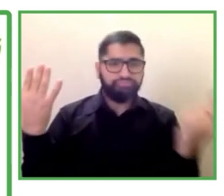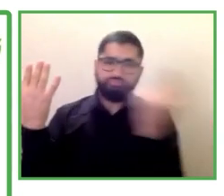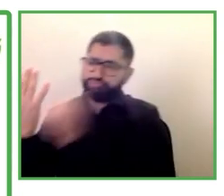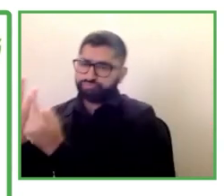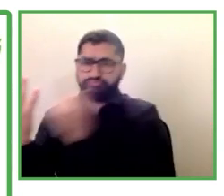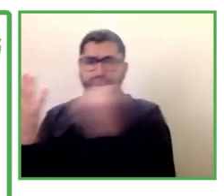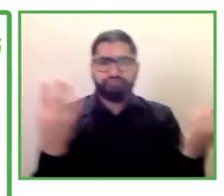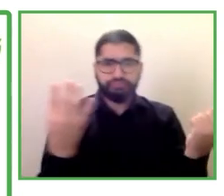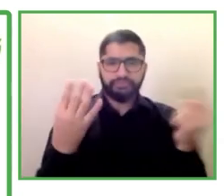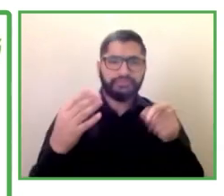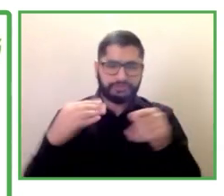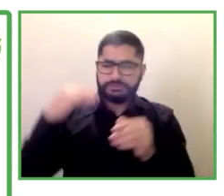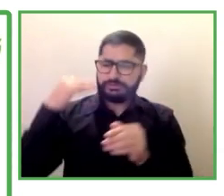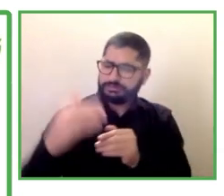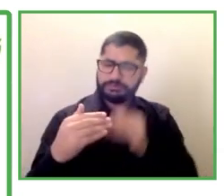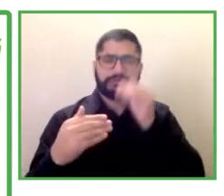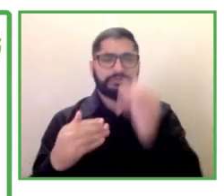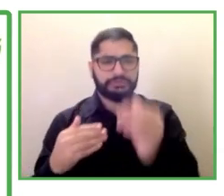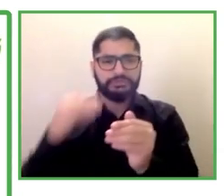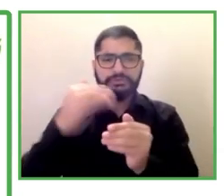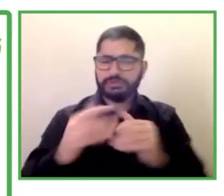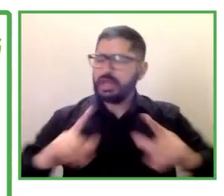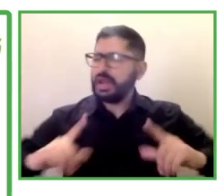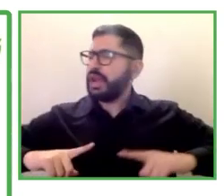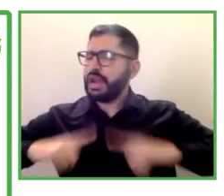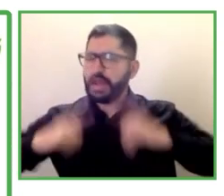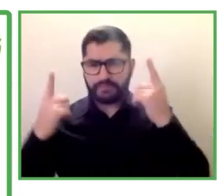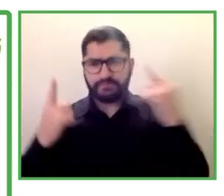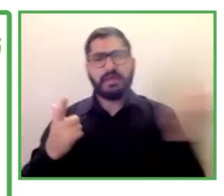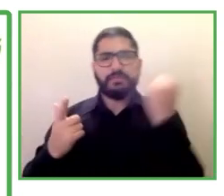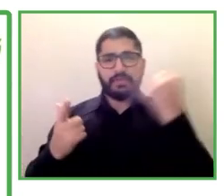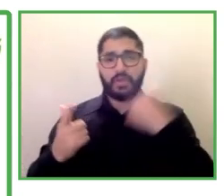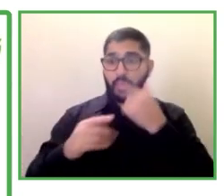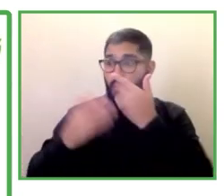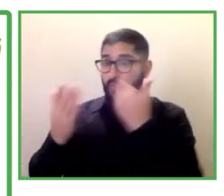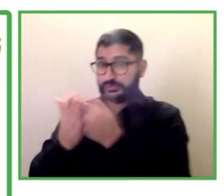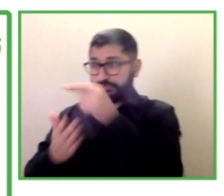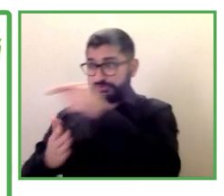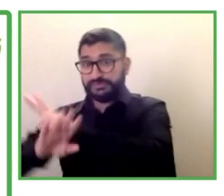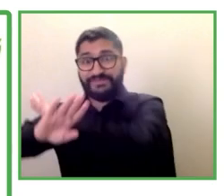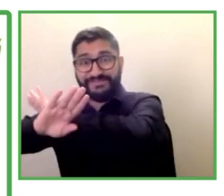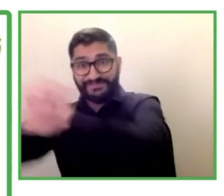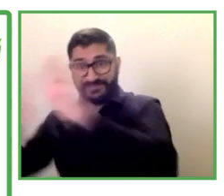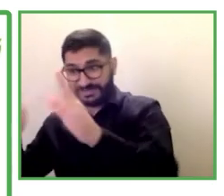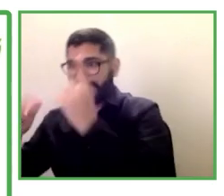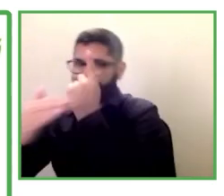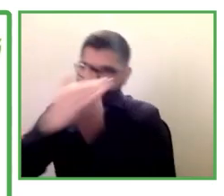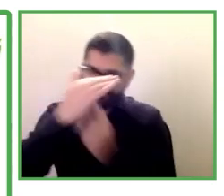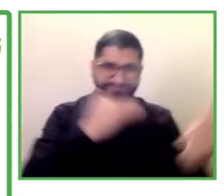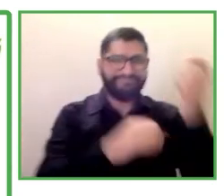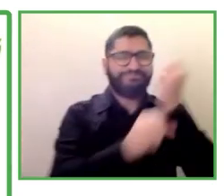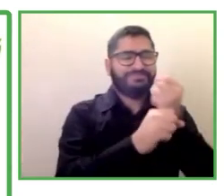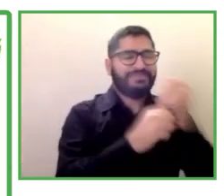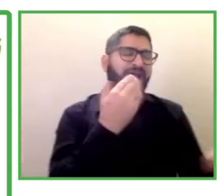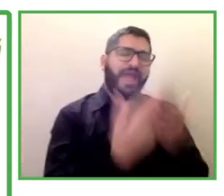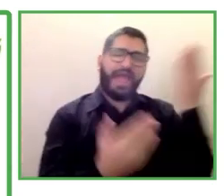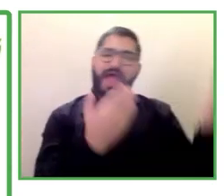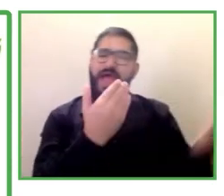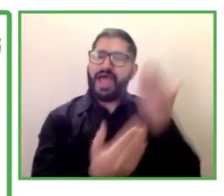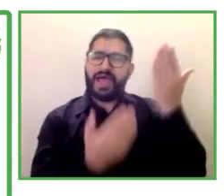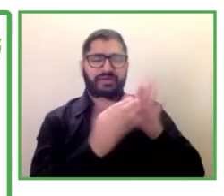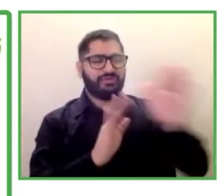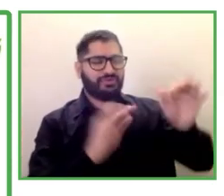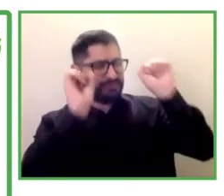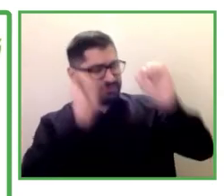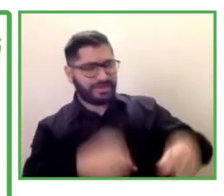futura inserción social y laboral tras el internamiento. Por ofrecer algunas cifras, les diré que este programa ha